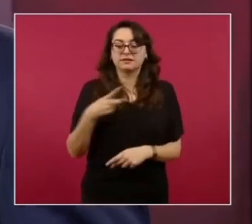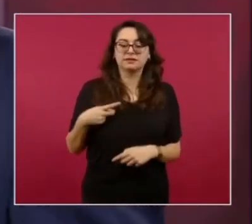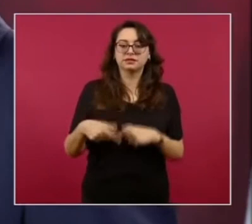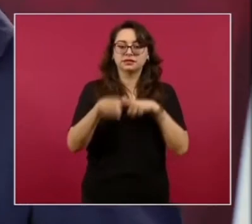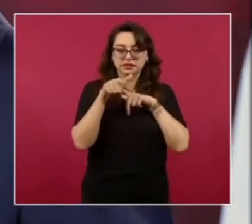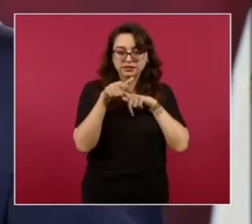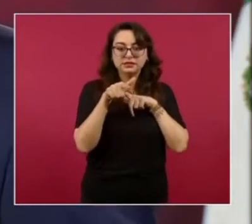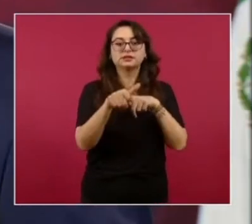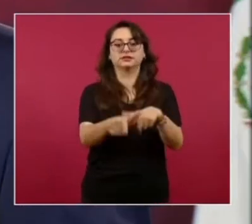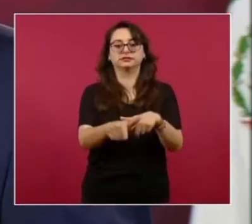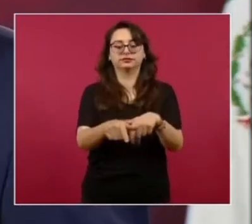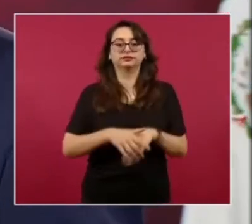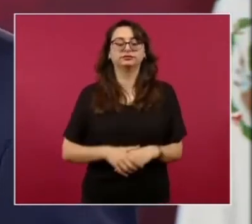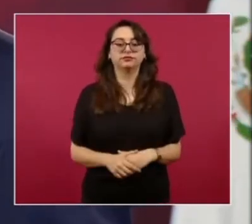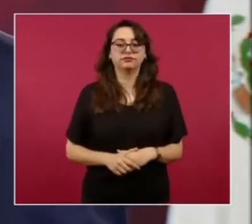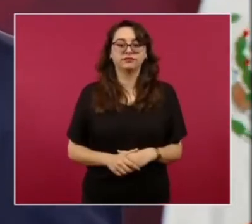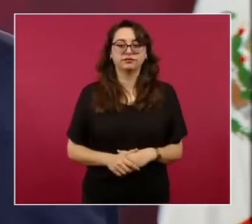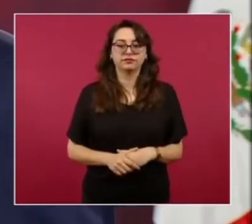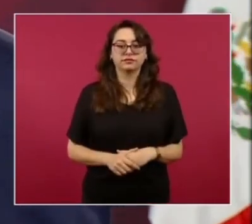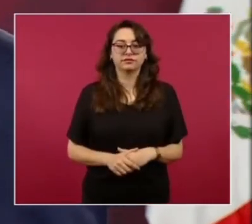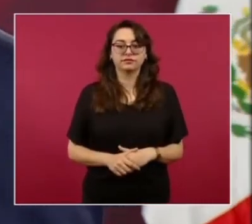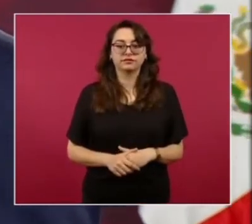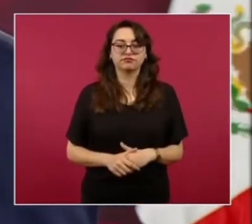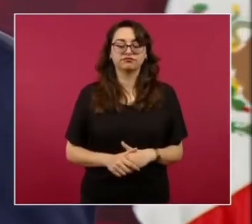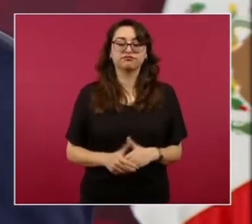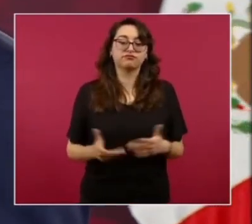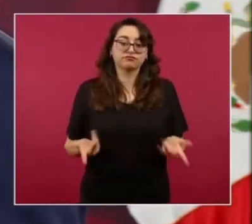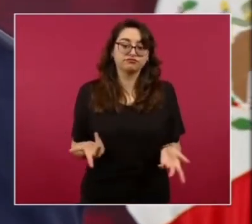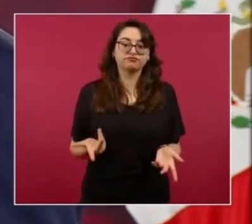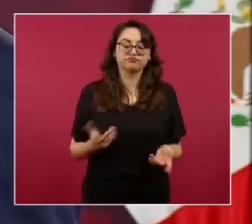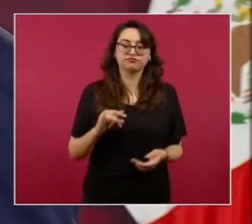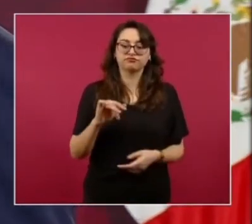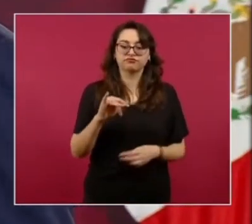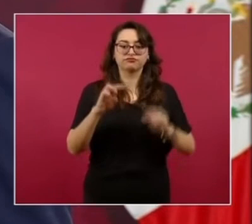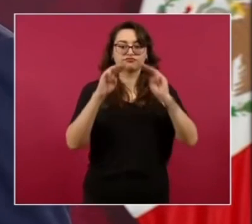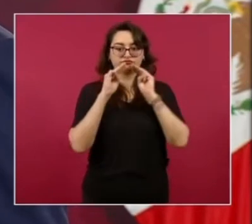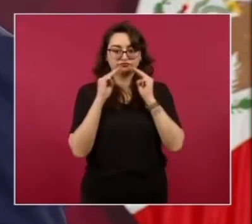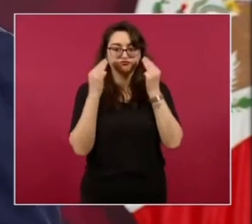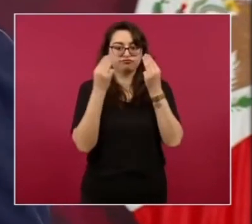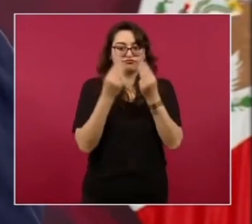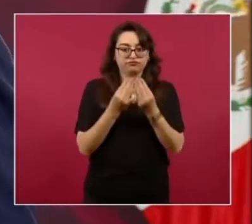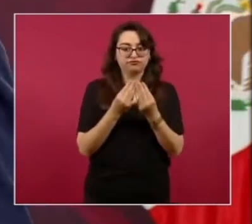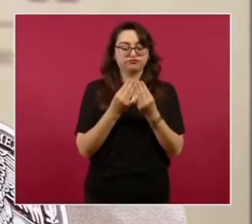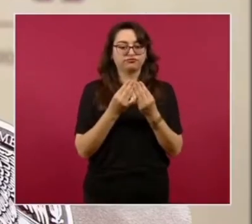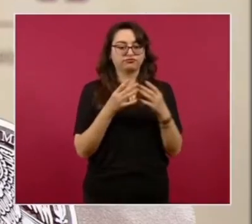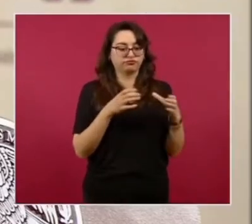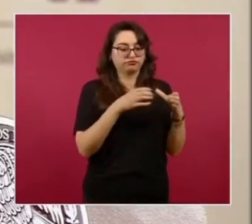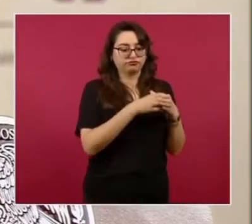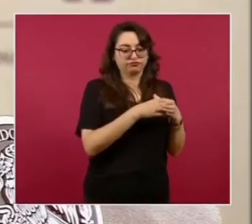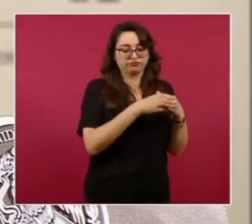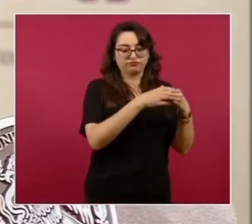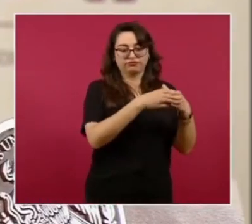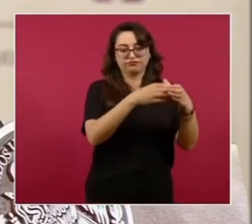Las bandas De la delincuencia No quieren Que se